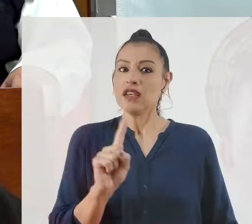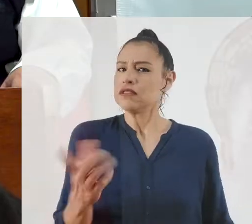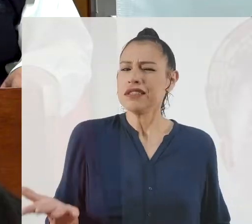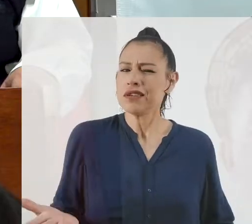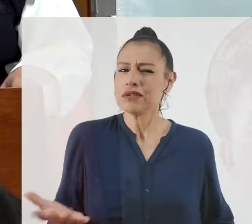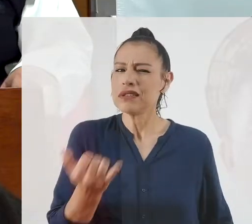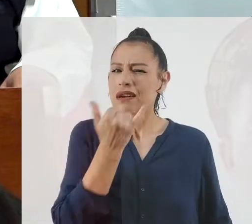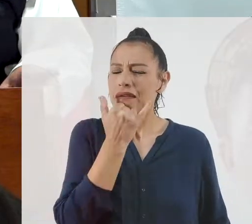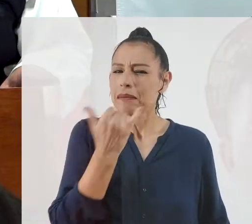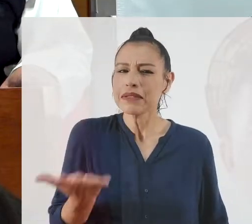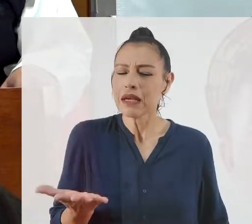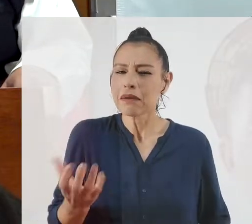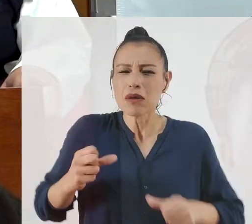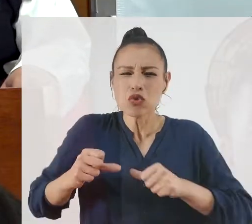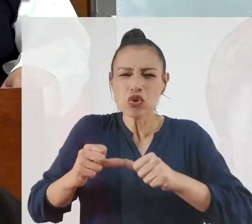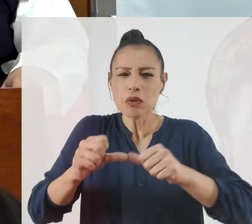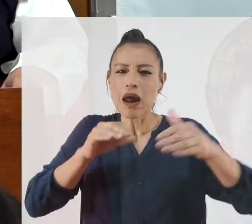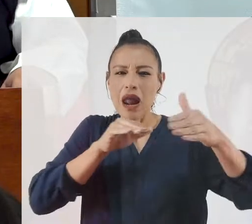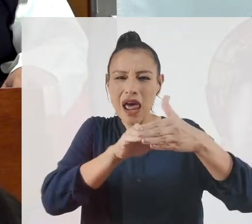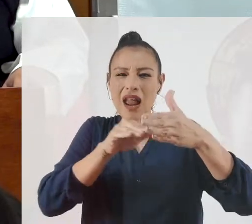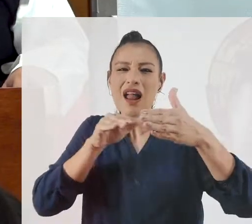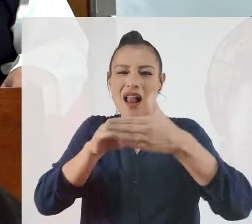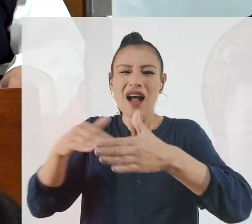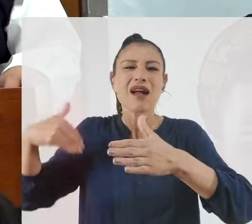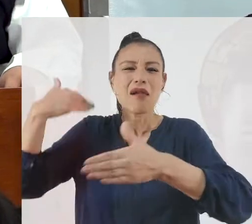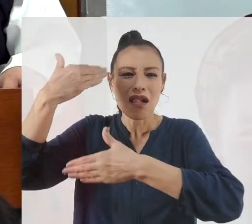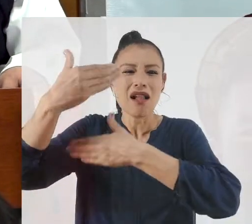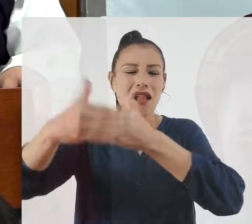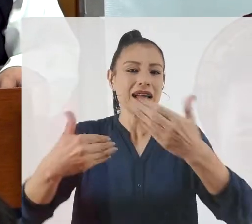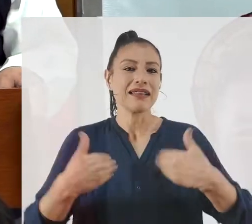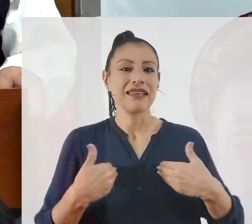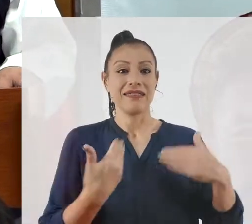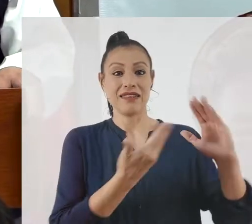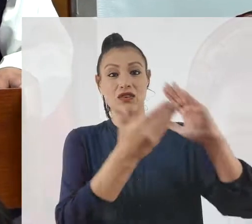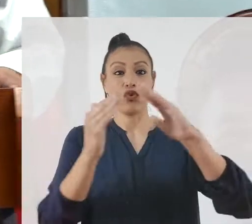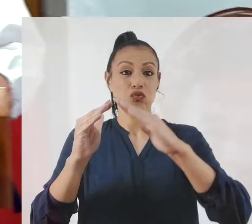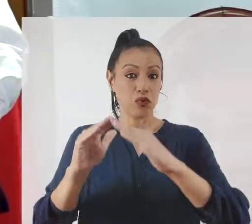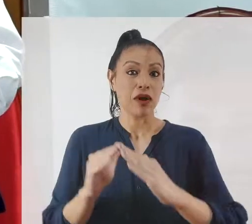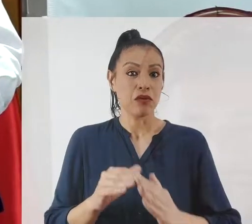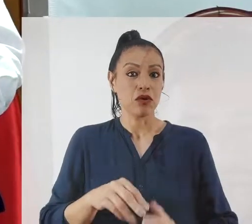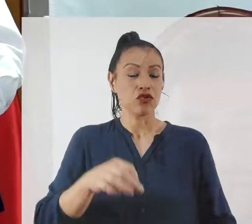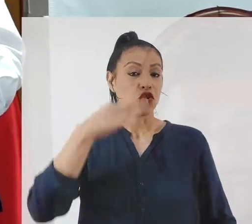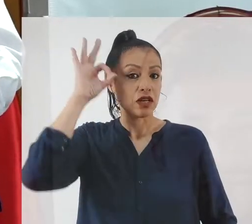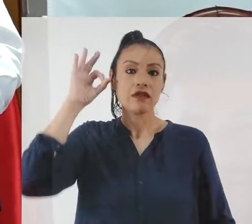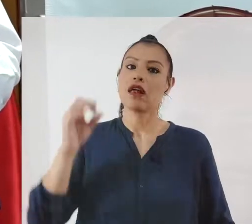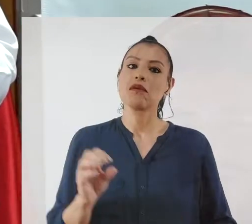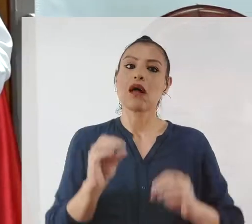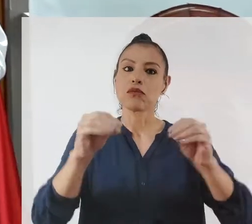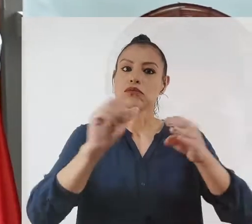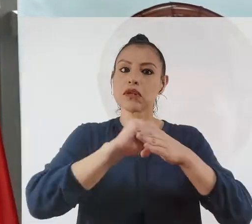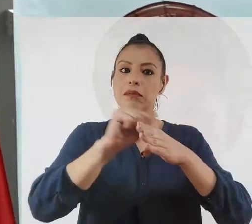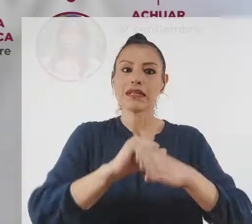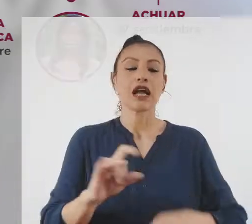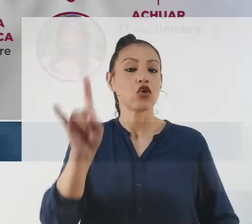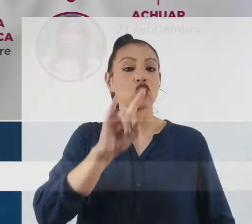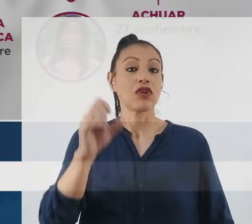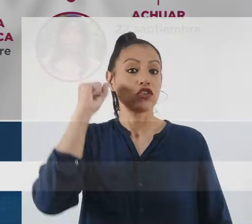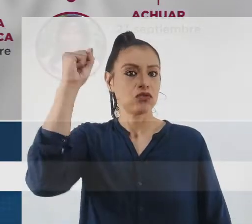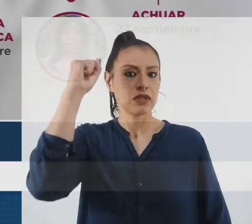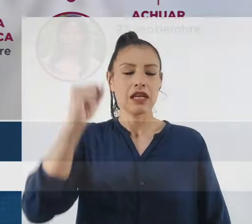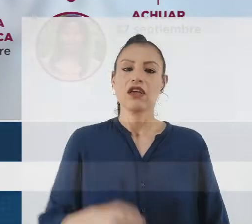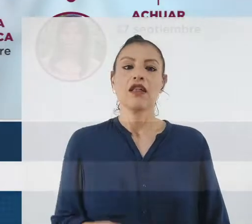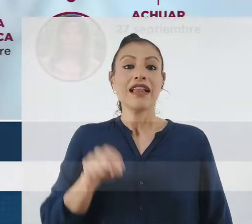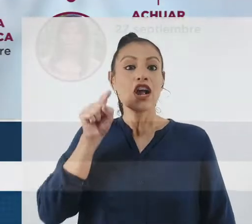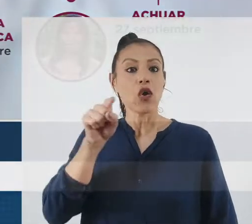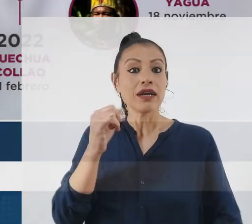se van a perpetuar las barreras históricas que tienen los pueblos para poder ejercer sus derechos. Con el